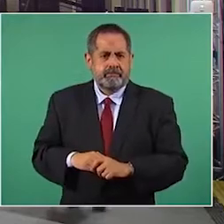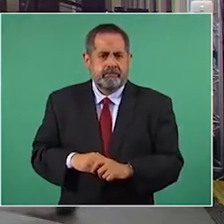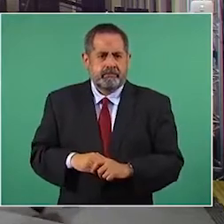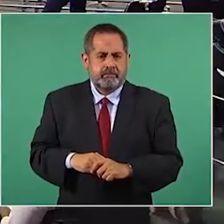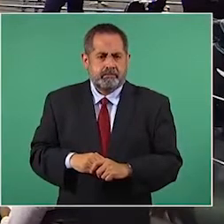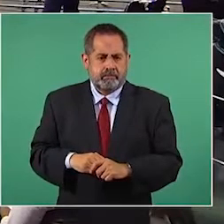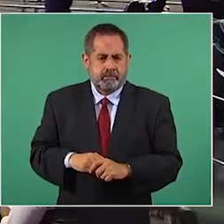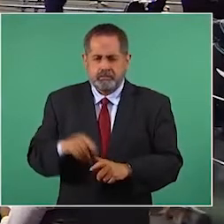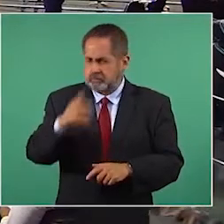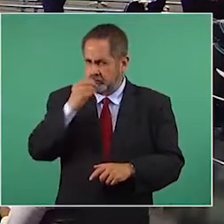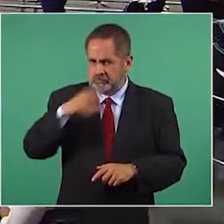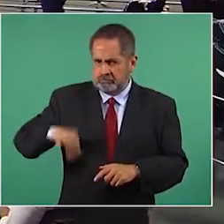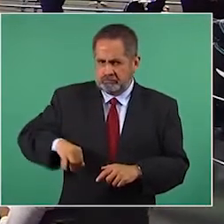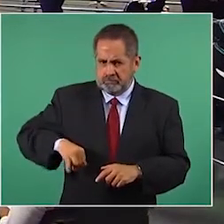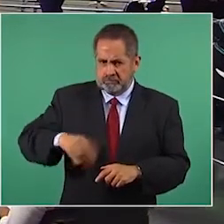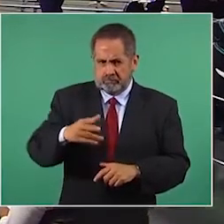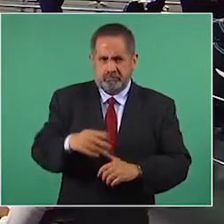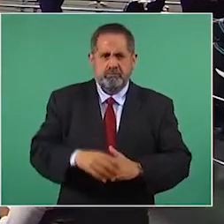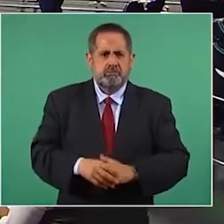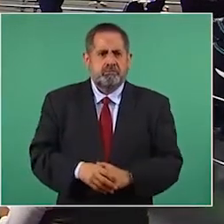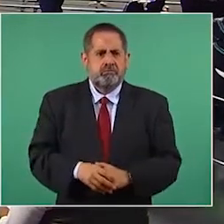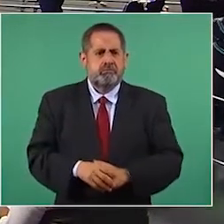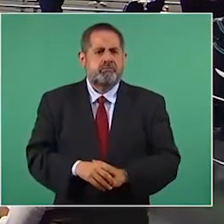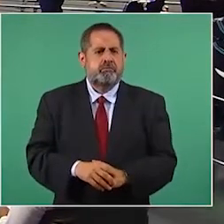porque es muy interesante la información.